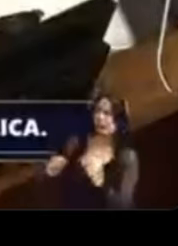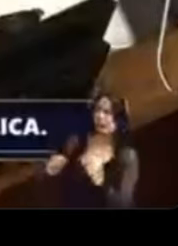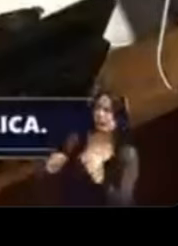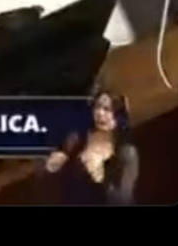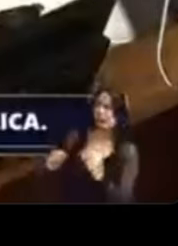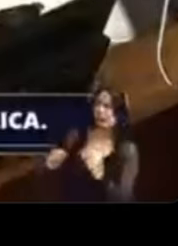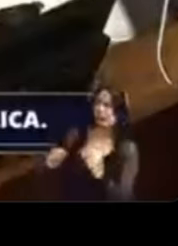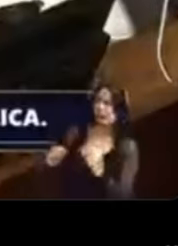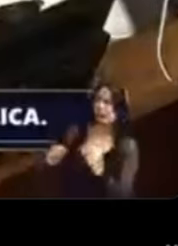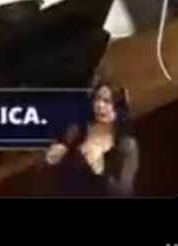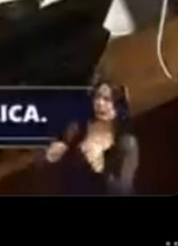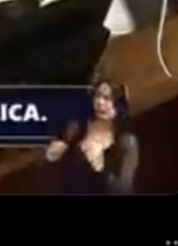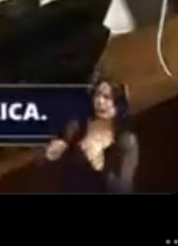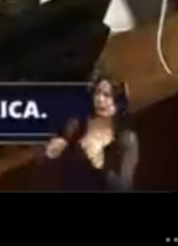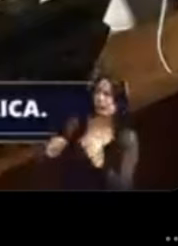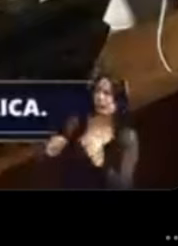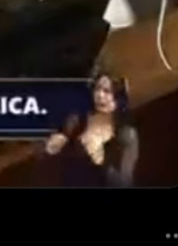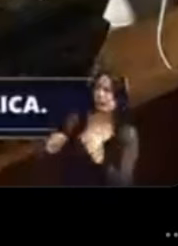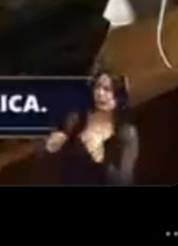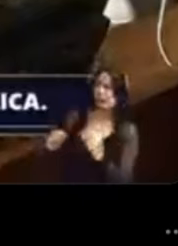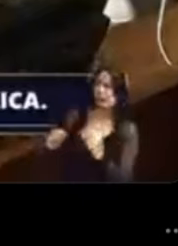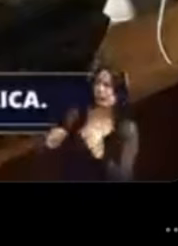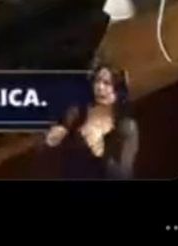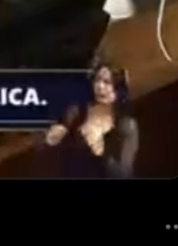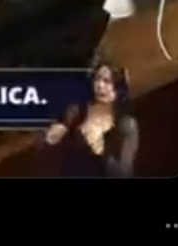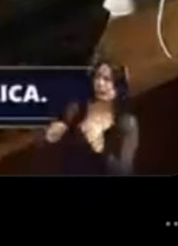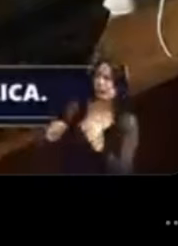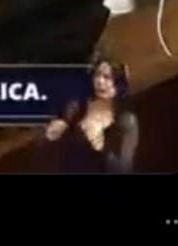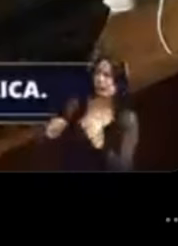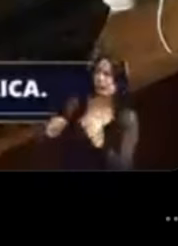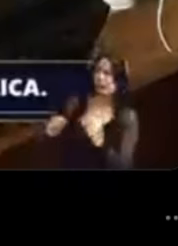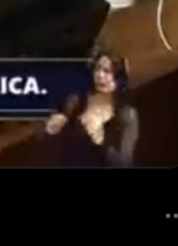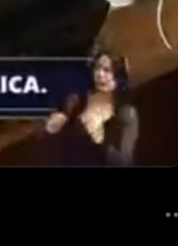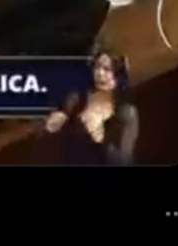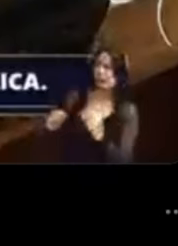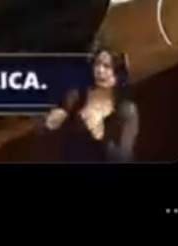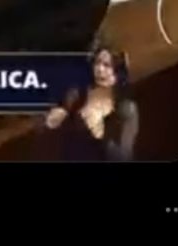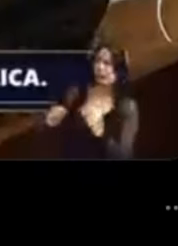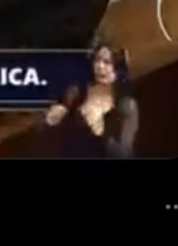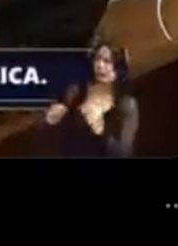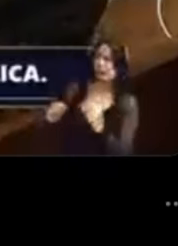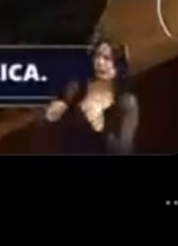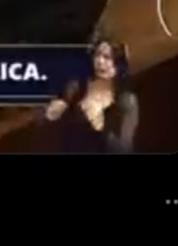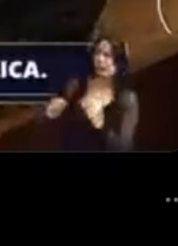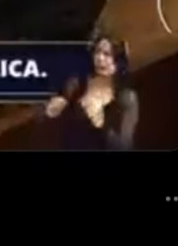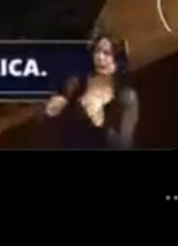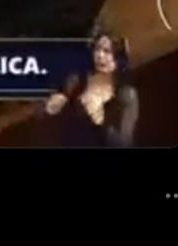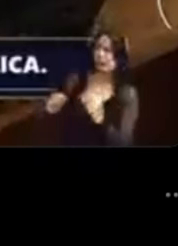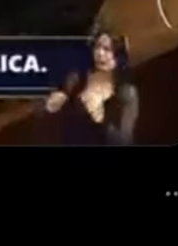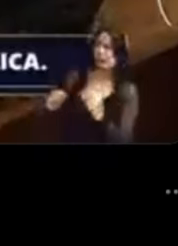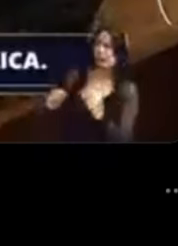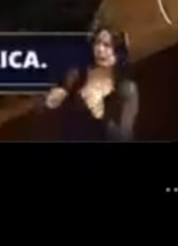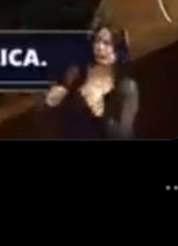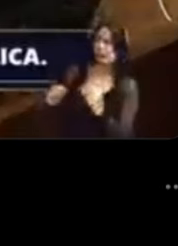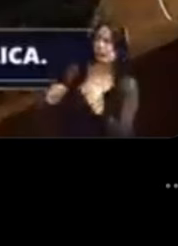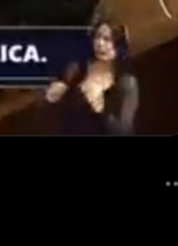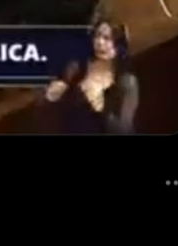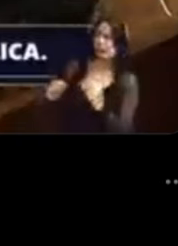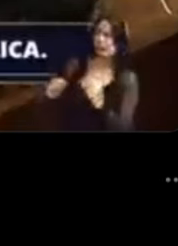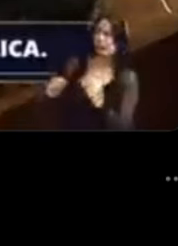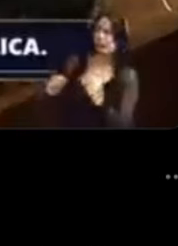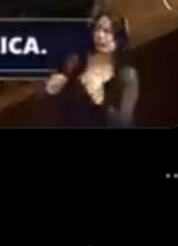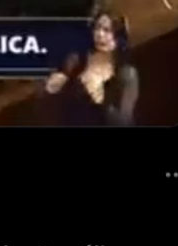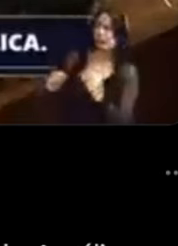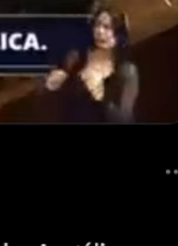de transparencia, porque las reglas de juego que eligió esta plenaria, promovido por el senador Náme, fue hablar e